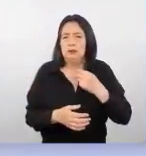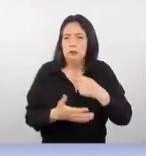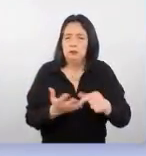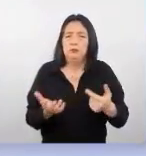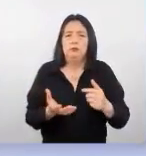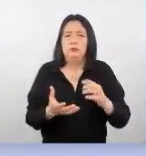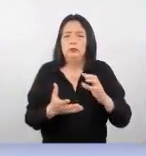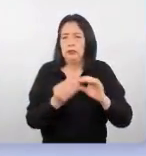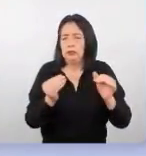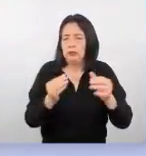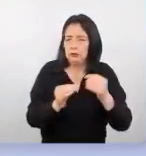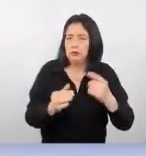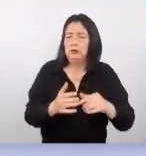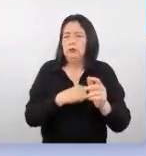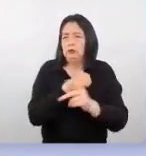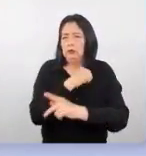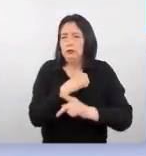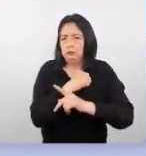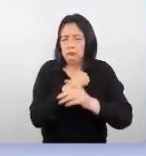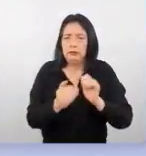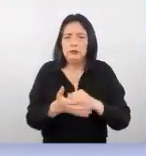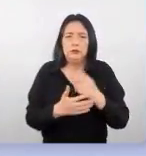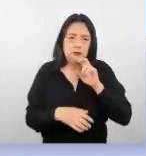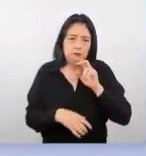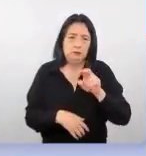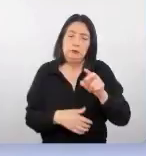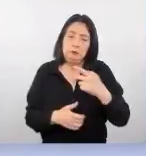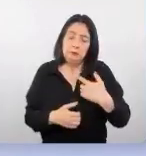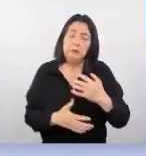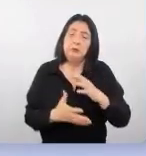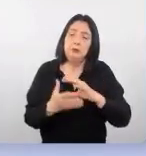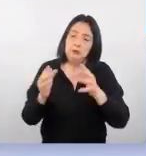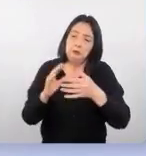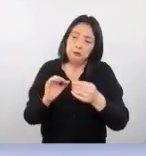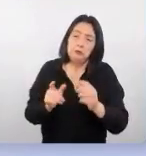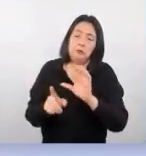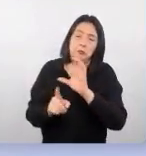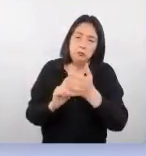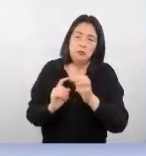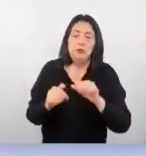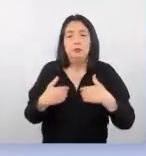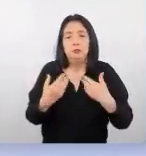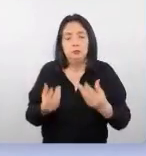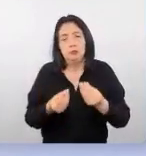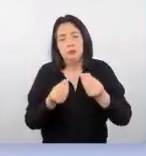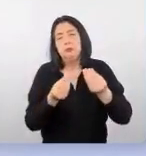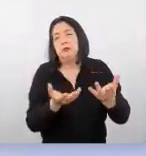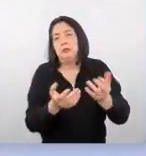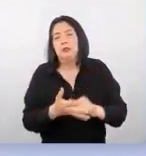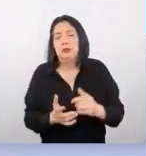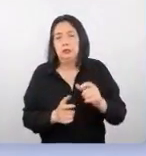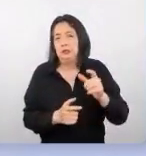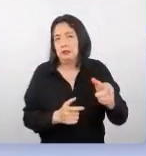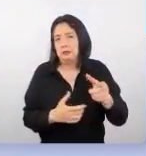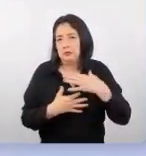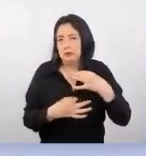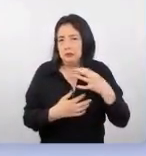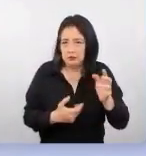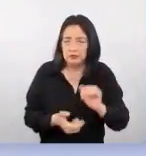históricos de los países, entonces estamos viendo desde el punto de vista histórico o cultural que podemos ofrecerle algo interesante.